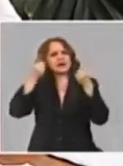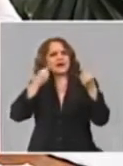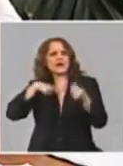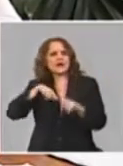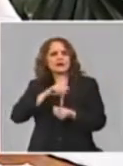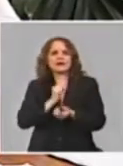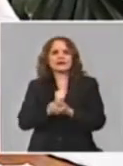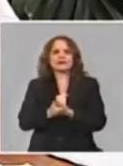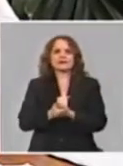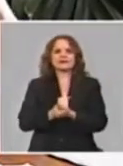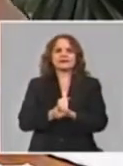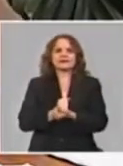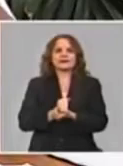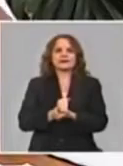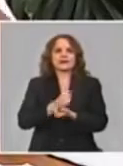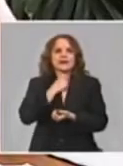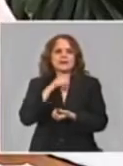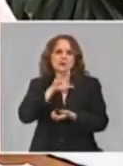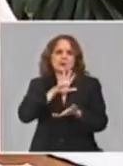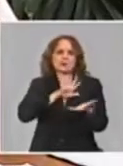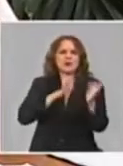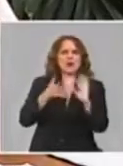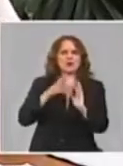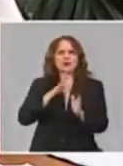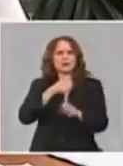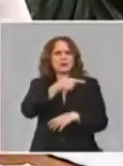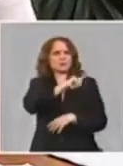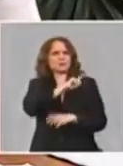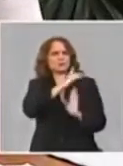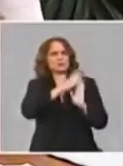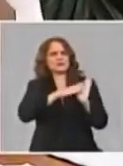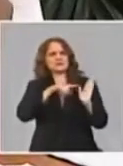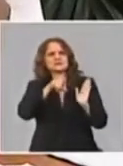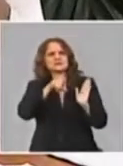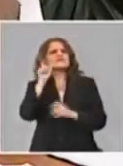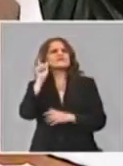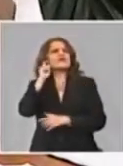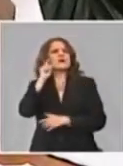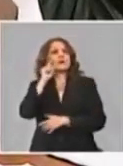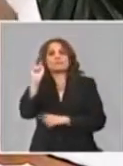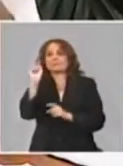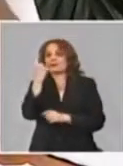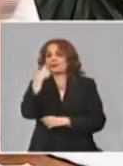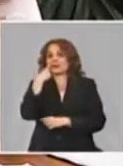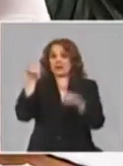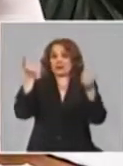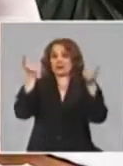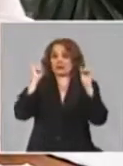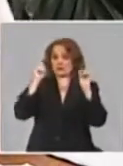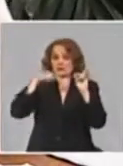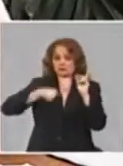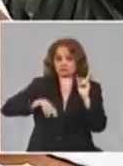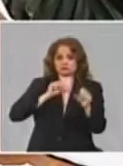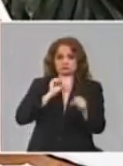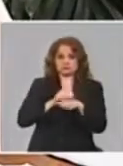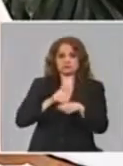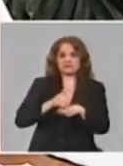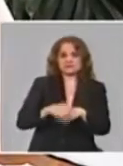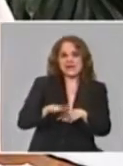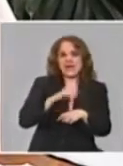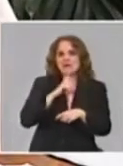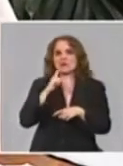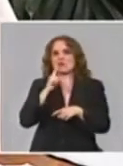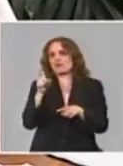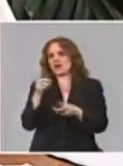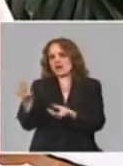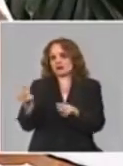sobre el mediado de febrero, en la primera reunión convocada para que la ciencia formara parte del componente, fue mediado de febrero,